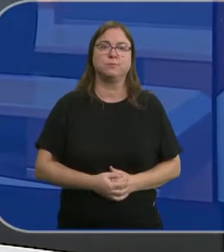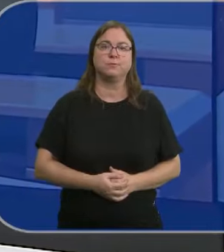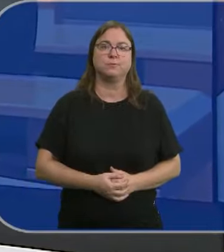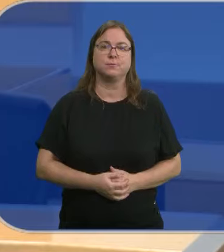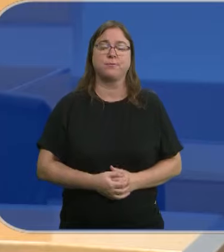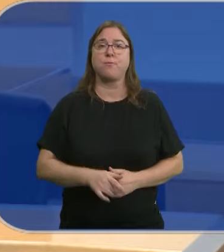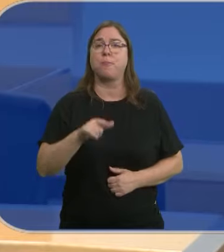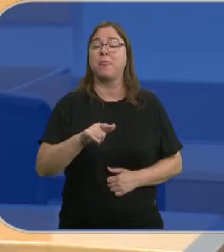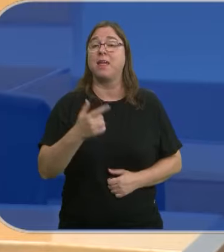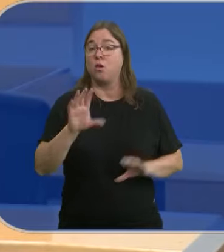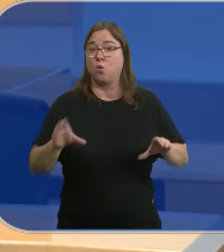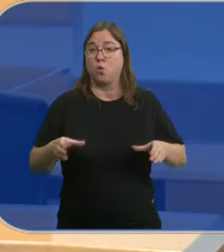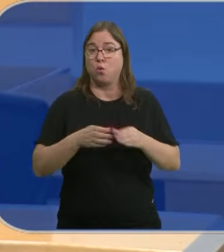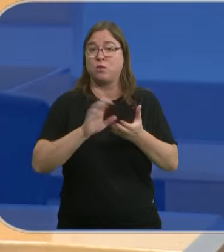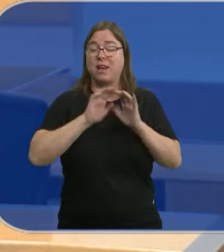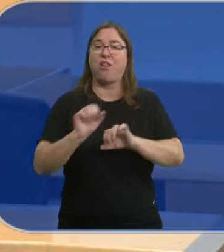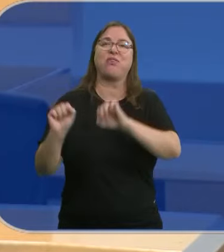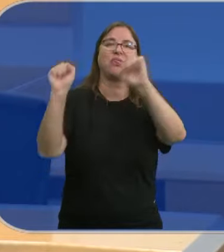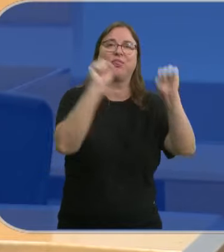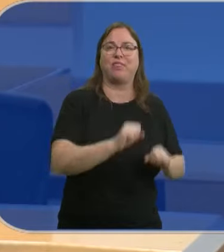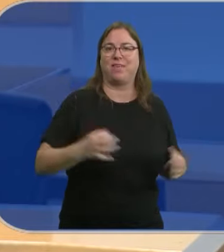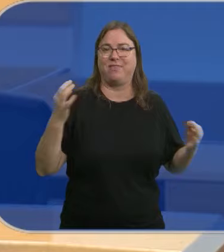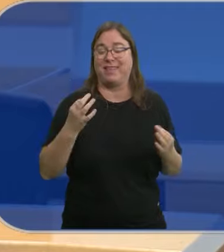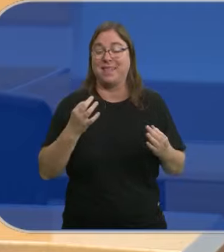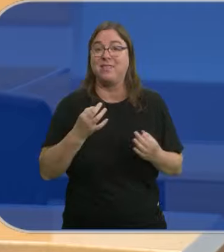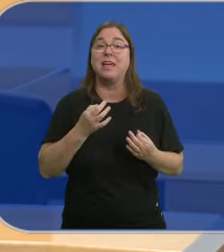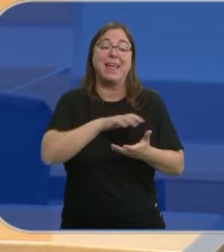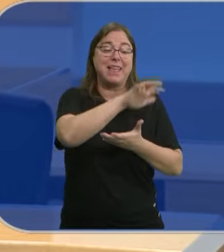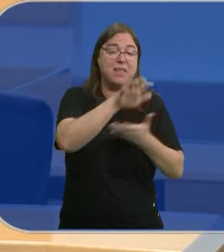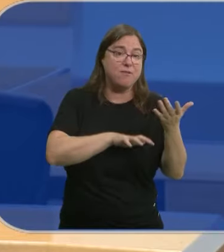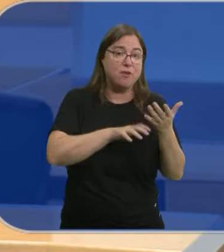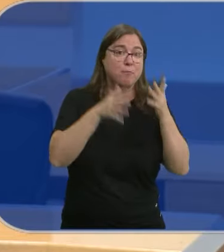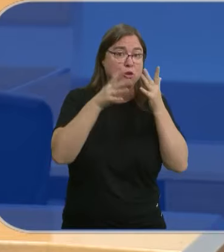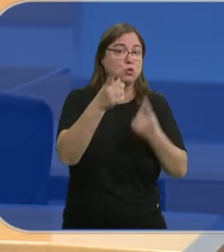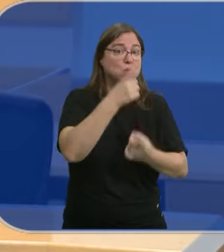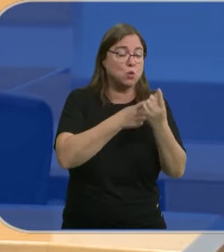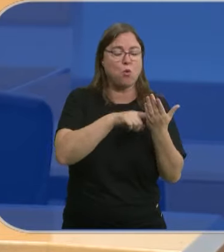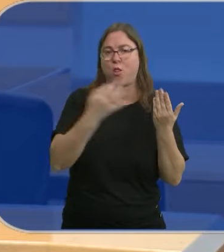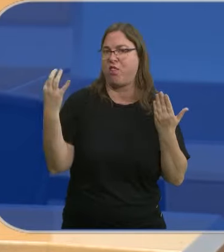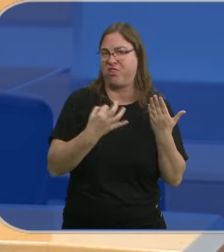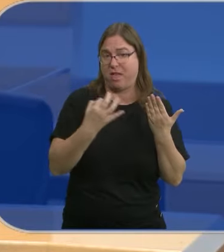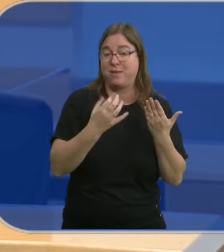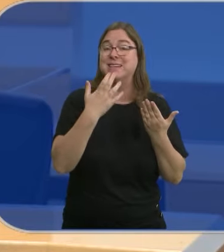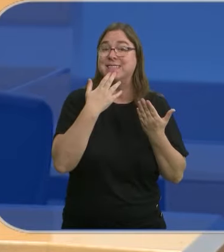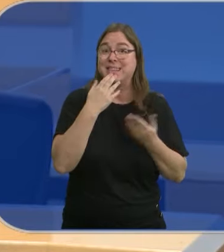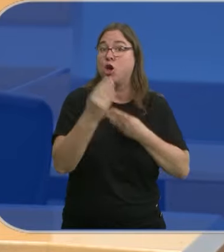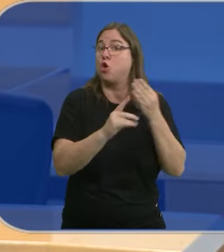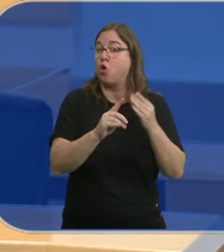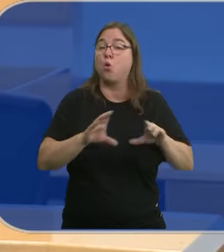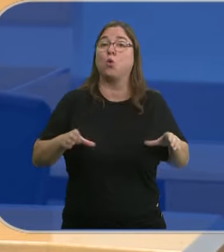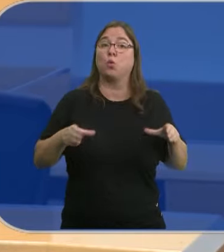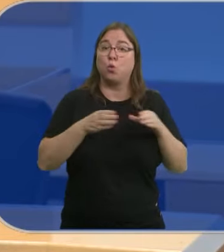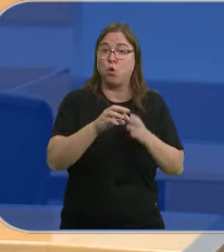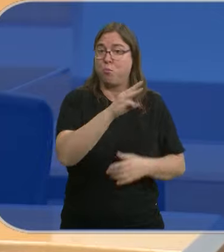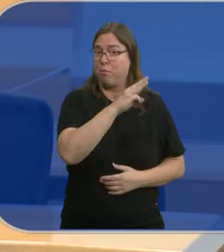Eso es lo que defiende la Junta. Que el informe del Consejo Consultivo era indispensable y una vez que no se va a realizar por ese motivo, el